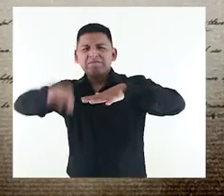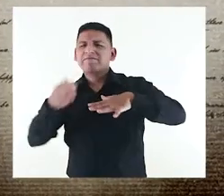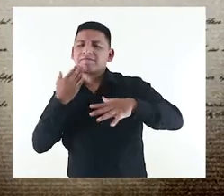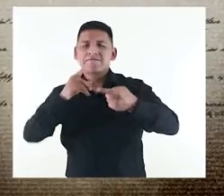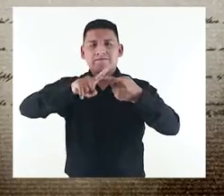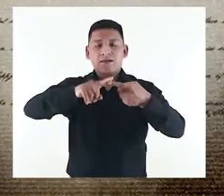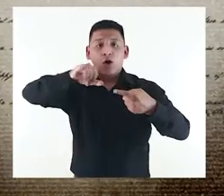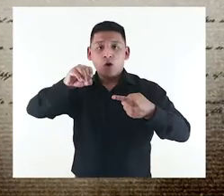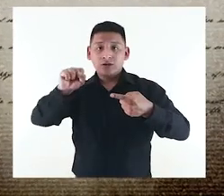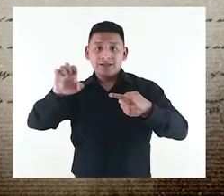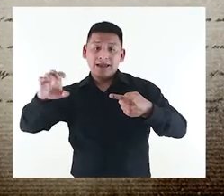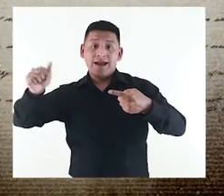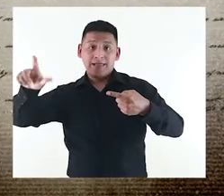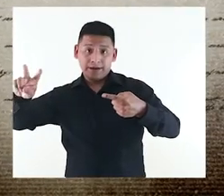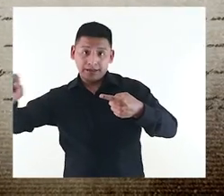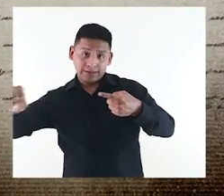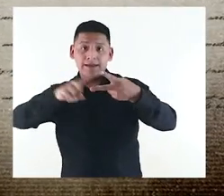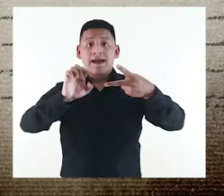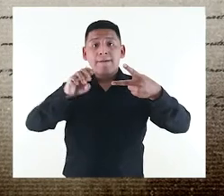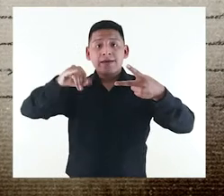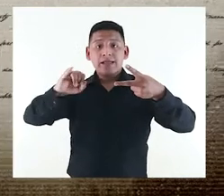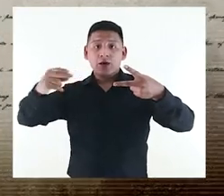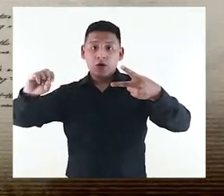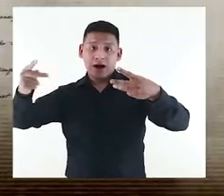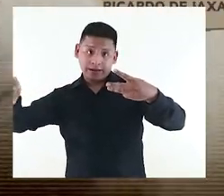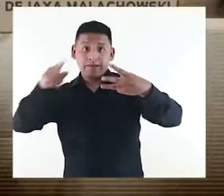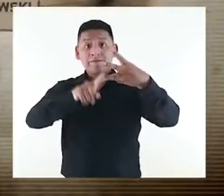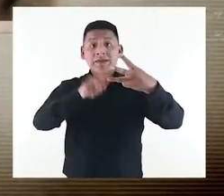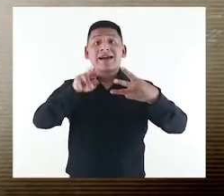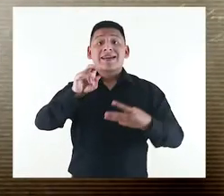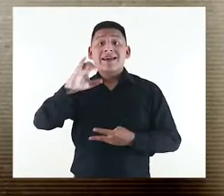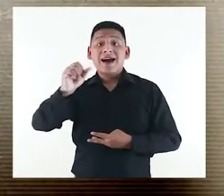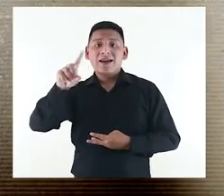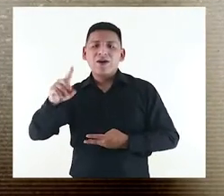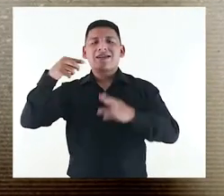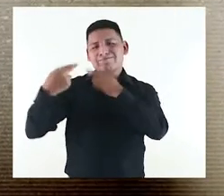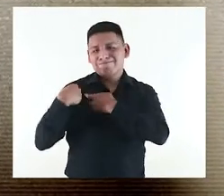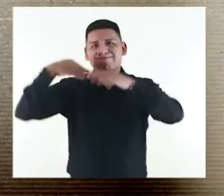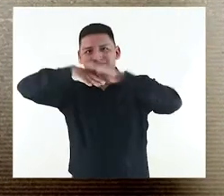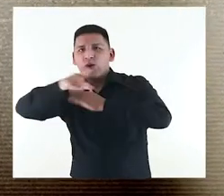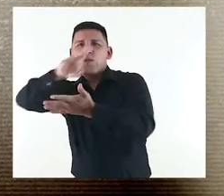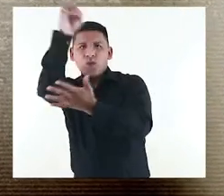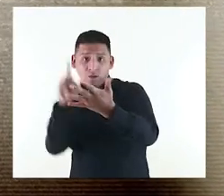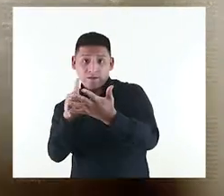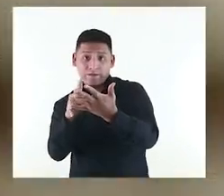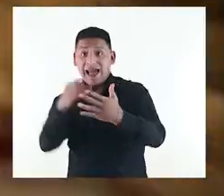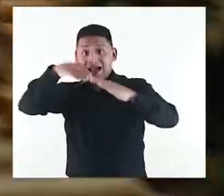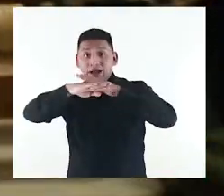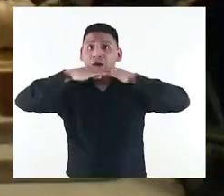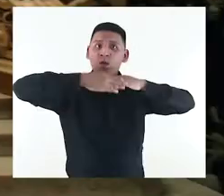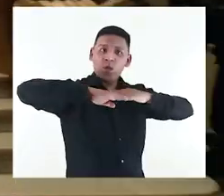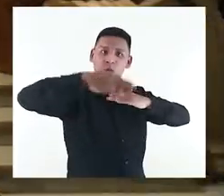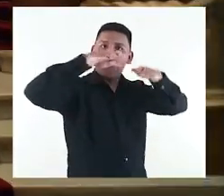de este edificio fueron José Álvarez Calderón y Emilio Jarterré. Ricardo de Jaxa Malachowski se encargó del diseño interior.